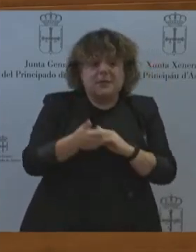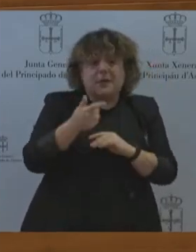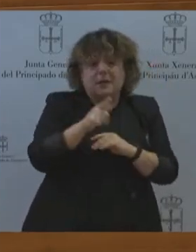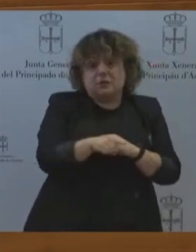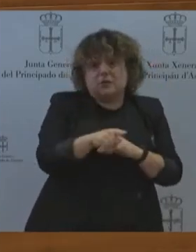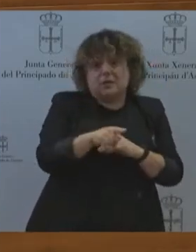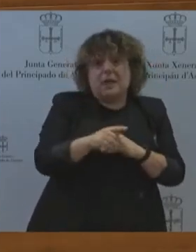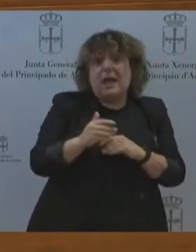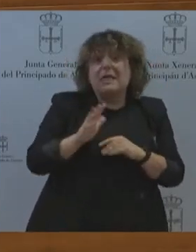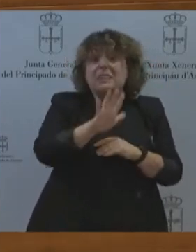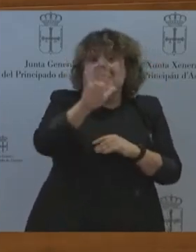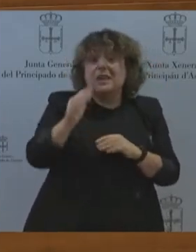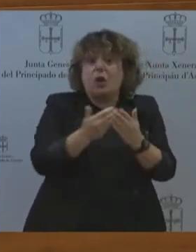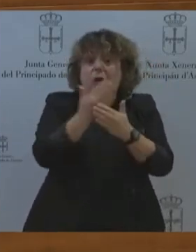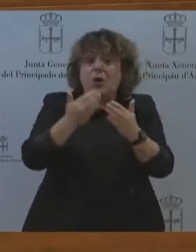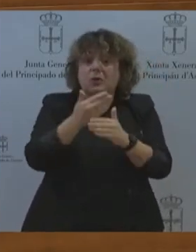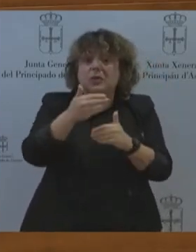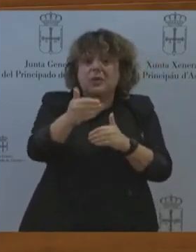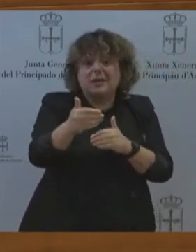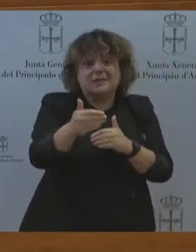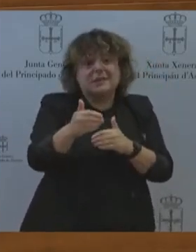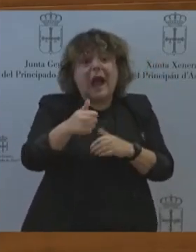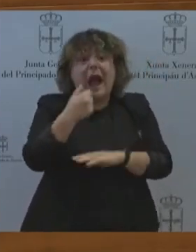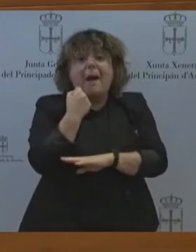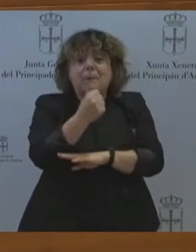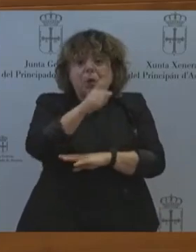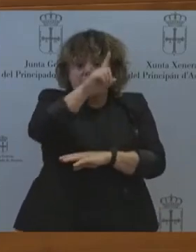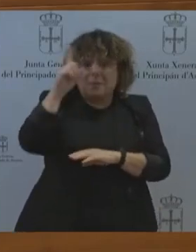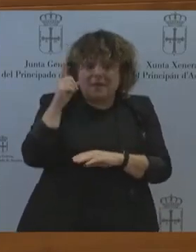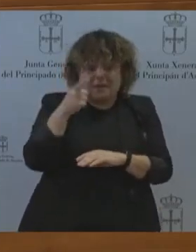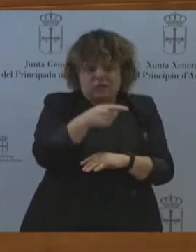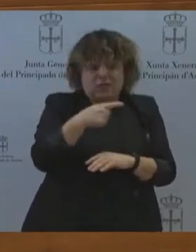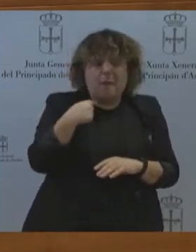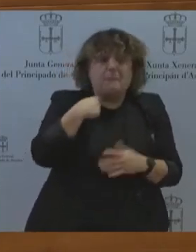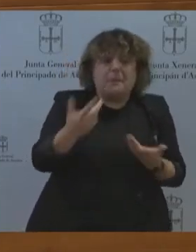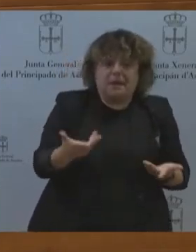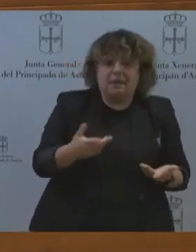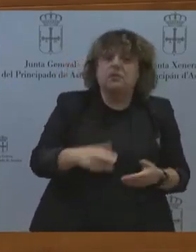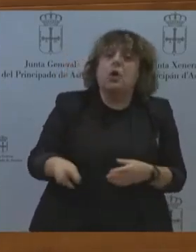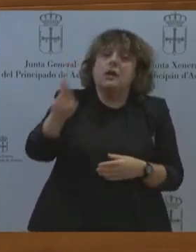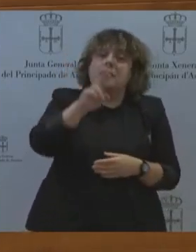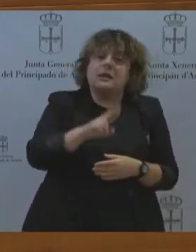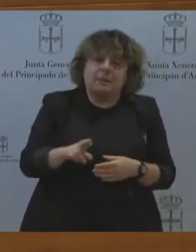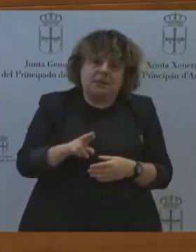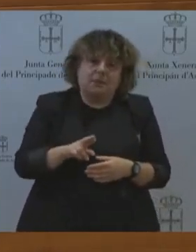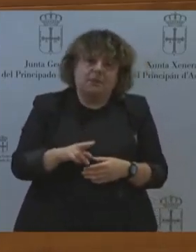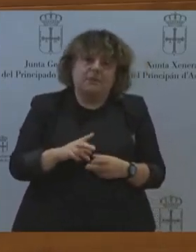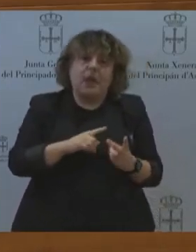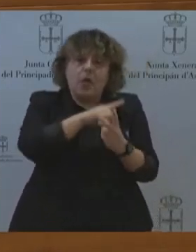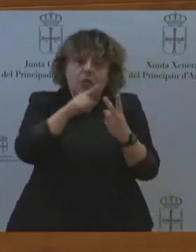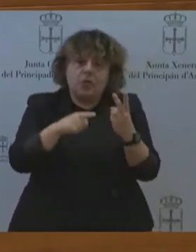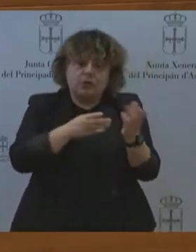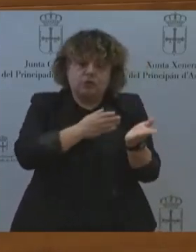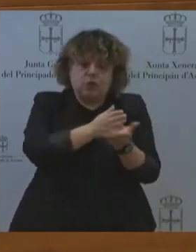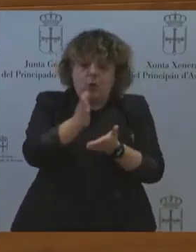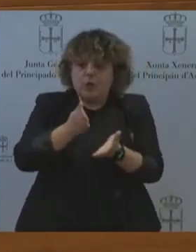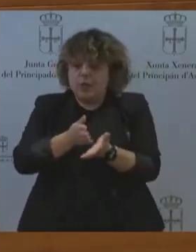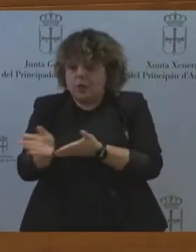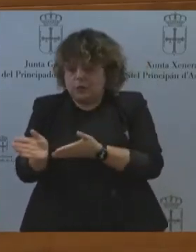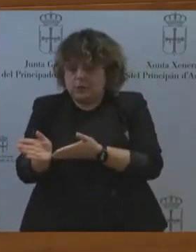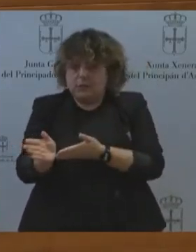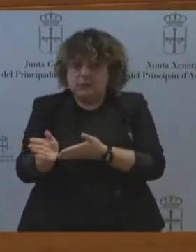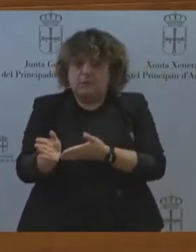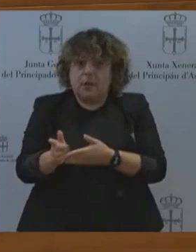Repito, por tanto, mi mensaje, señor Barbón. Tiene usted dos opciones. Escorarse una vez más hacia la izquierda o